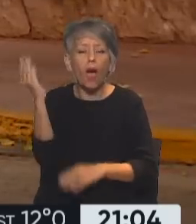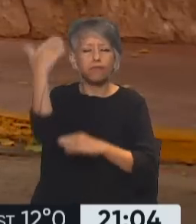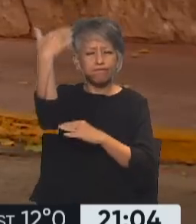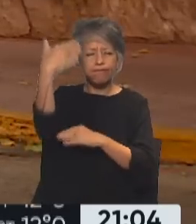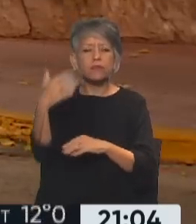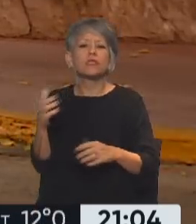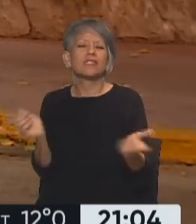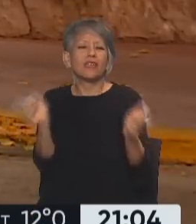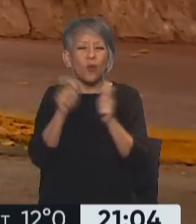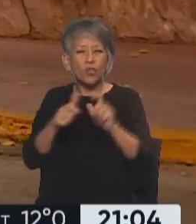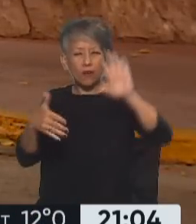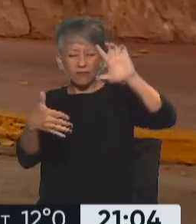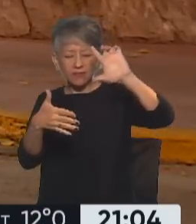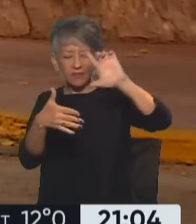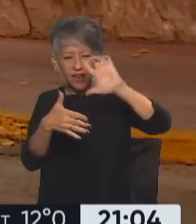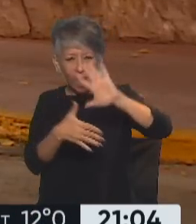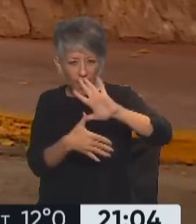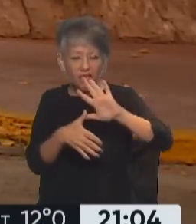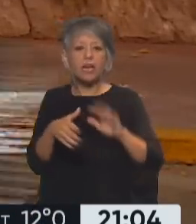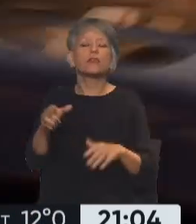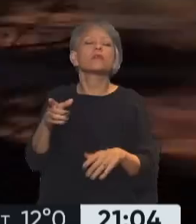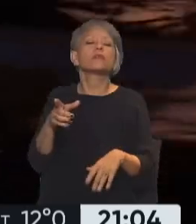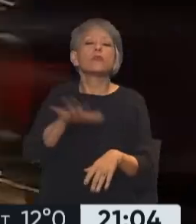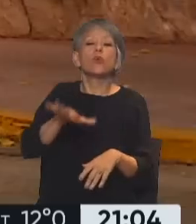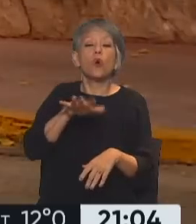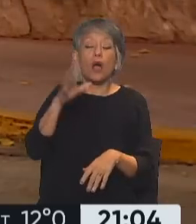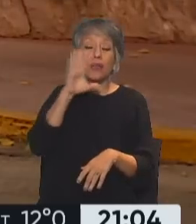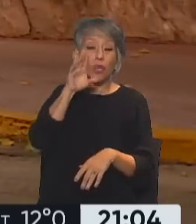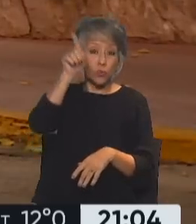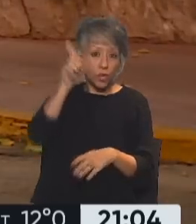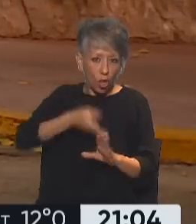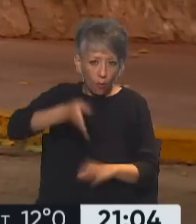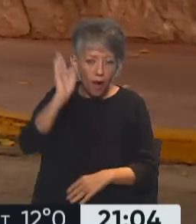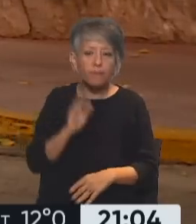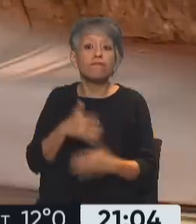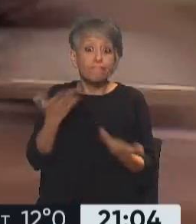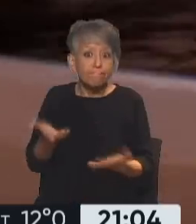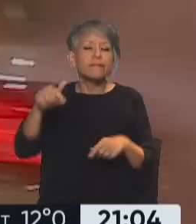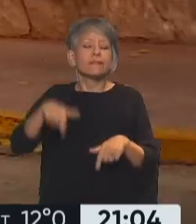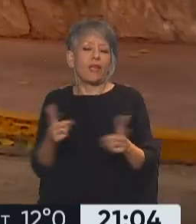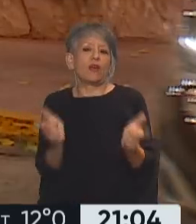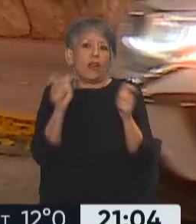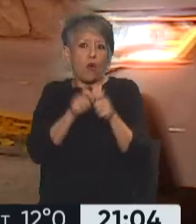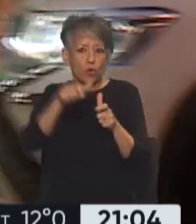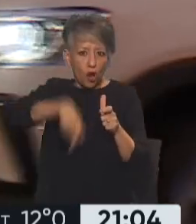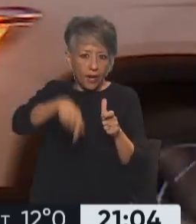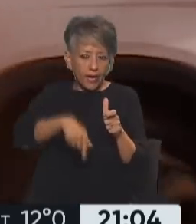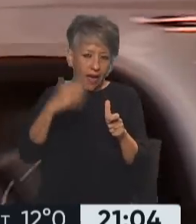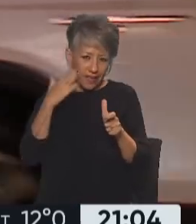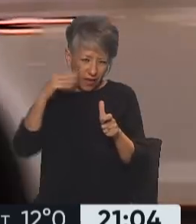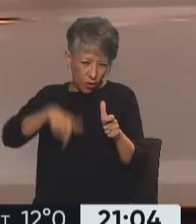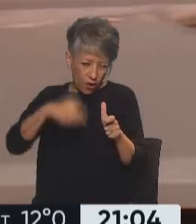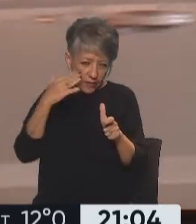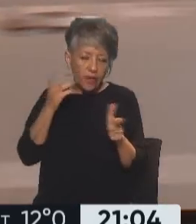en Los Ángeles, en los Estados Unidos, fue el motivo de esta reunión aquí en la Quinta de Olivos, por la tarde